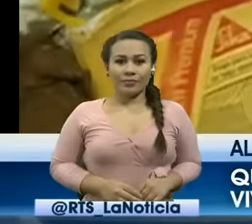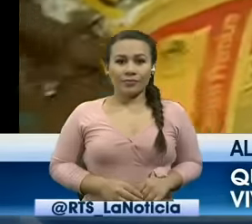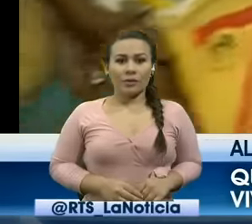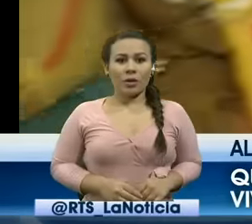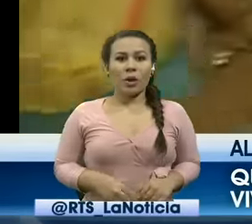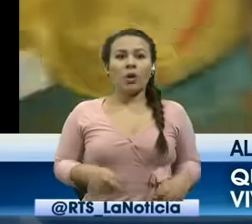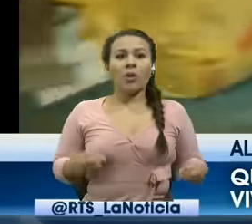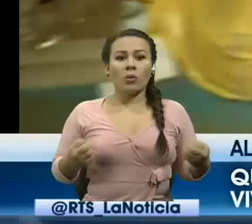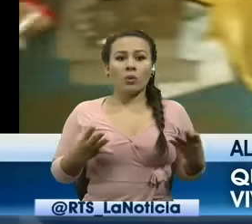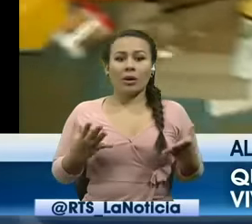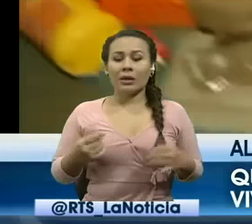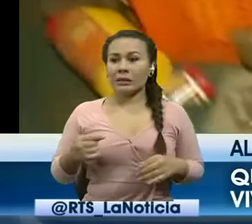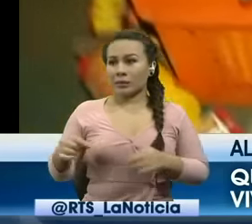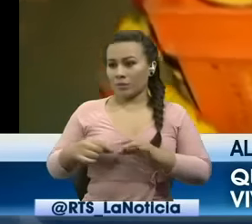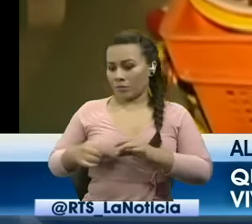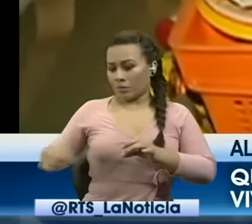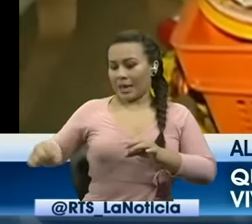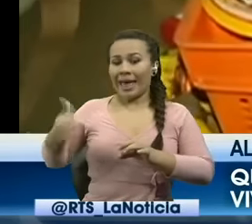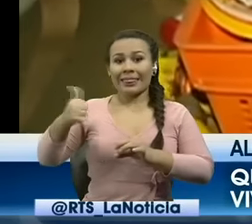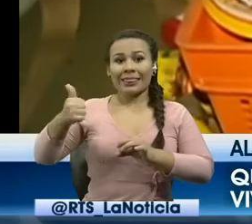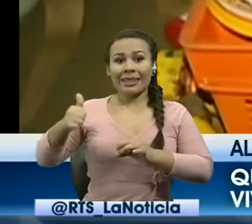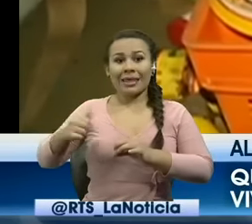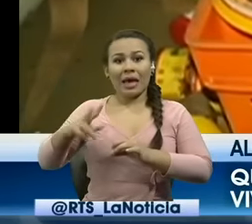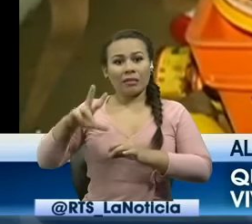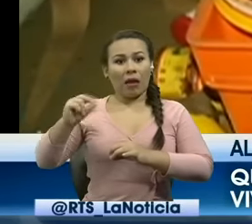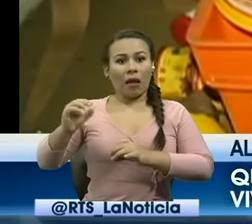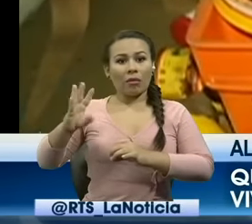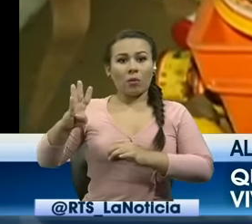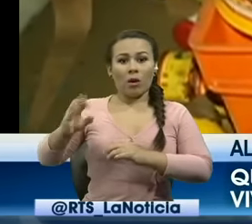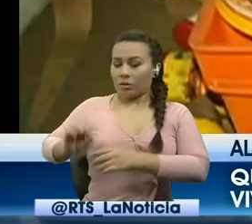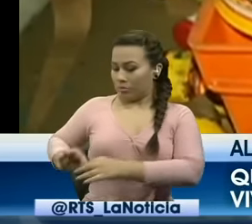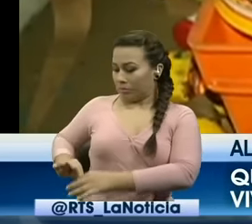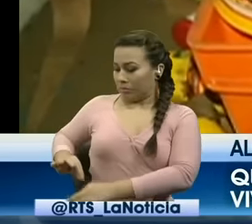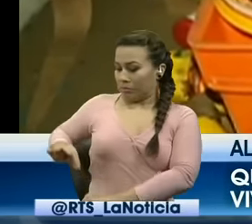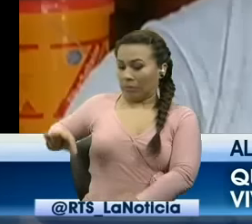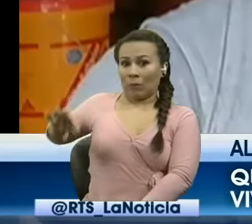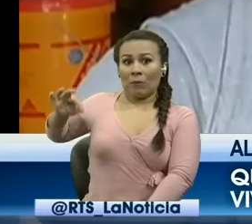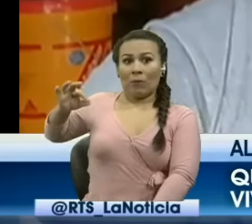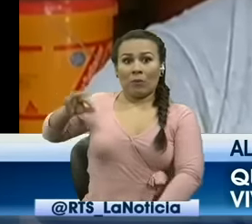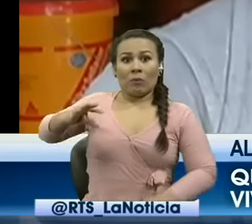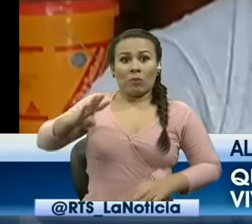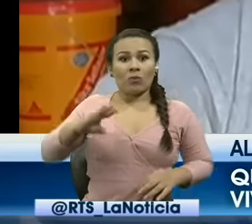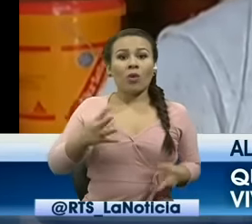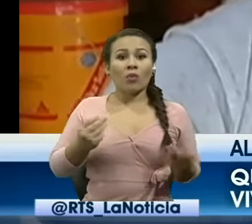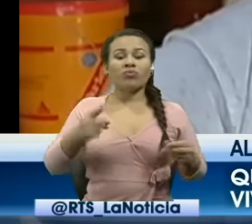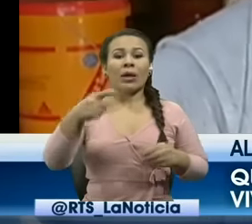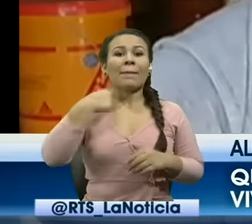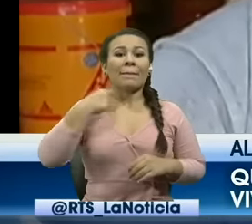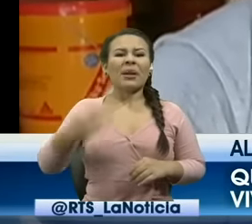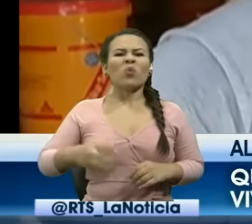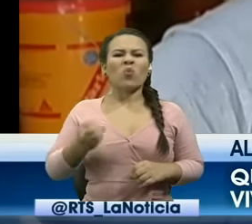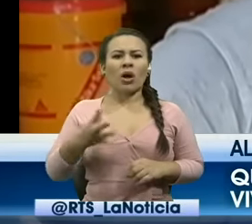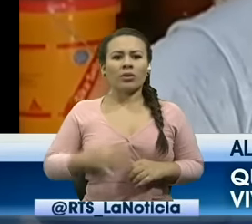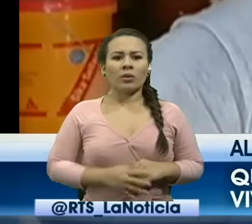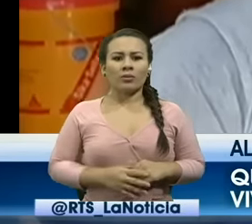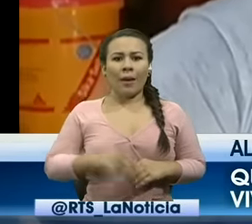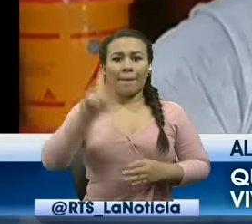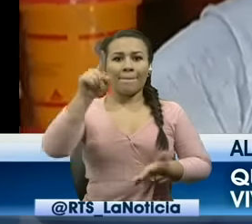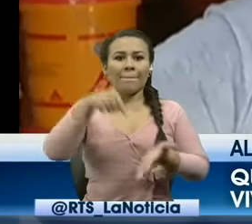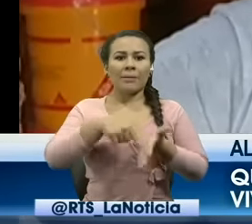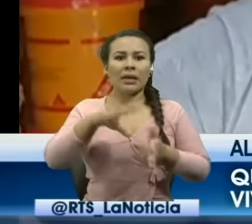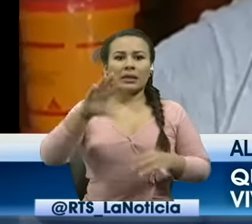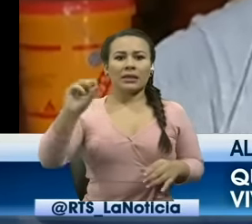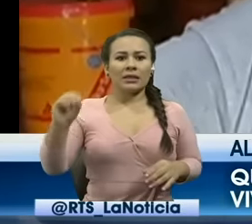centímetros subió el agua? unos 30 centímetros 30 a 40 más o menos si fue bastante ¿cuánto ascienden los daños aquí? unos 1500